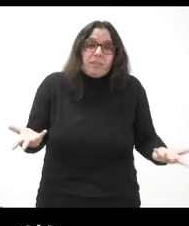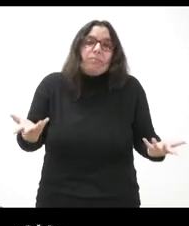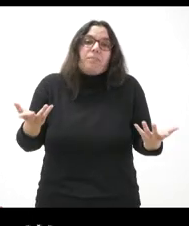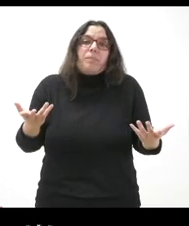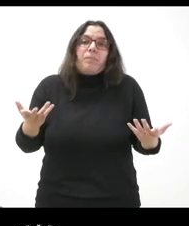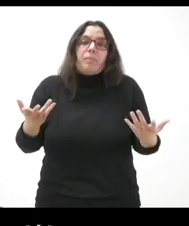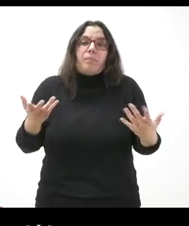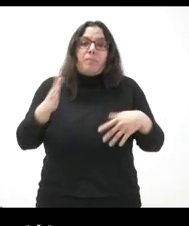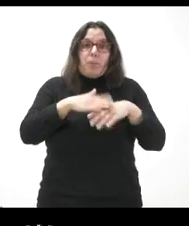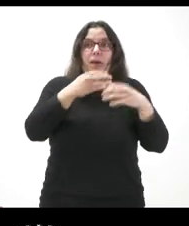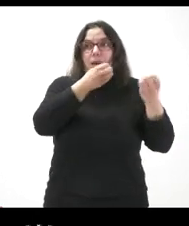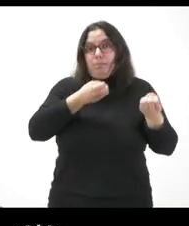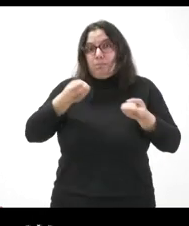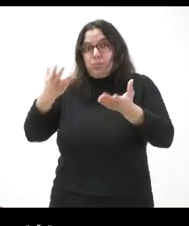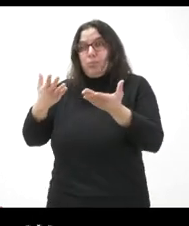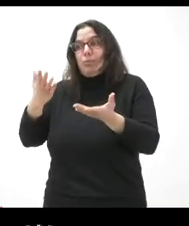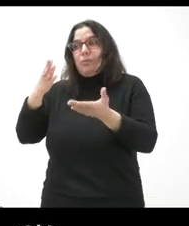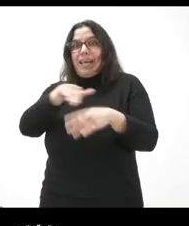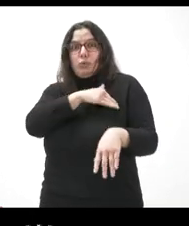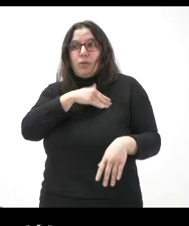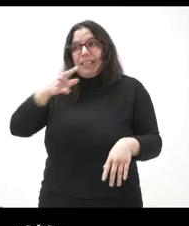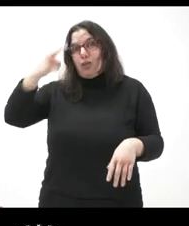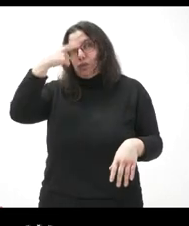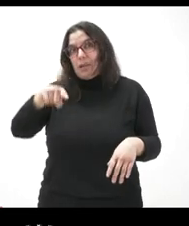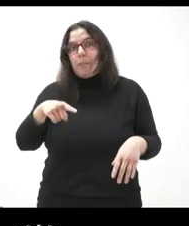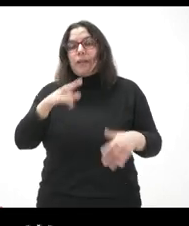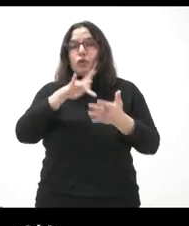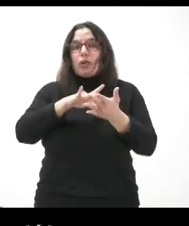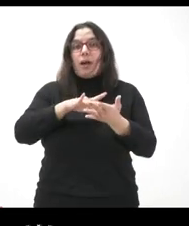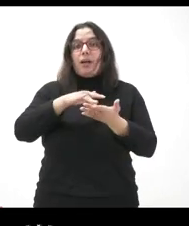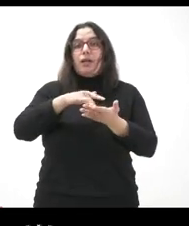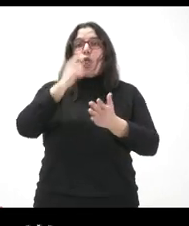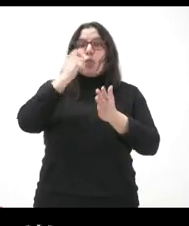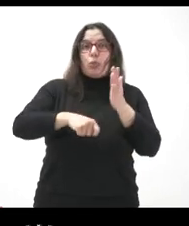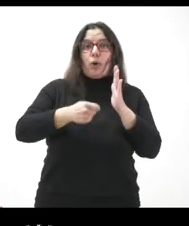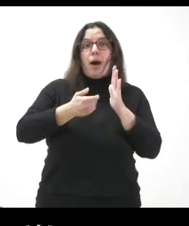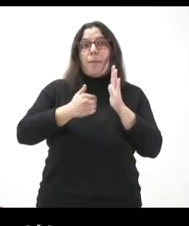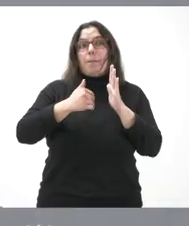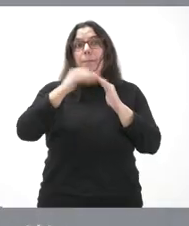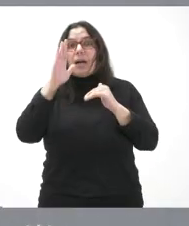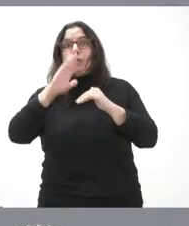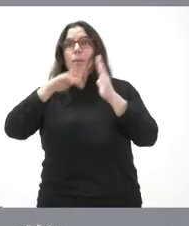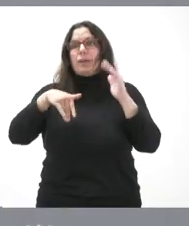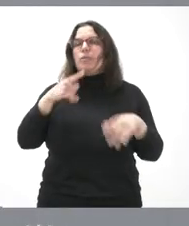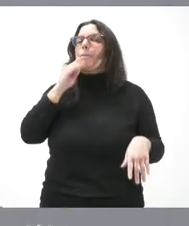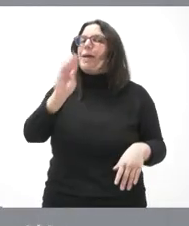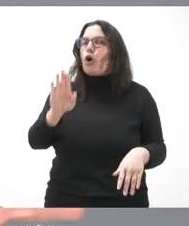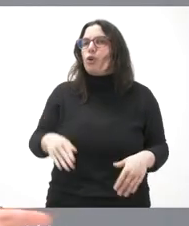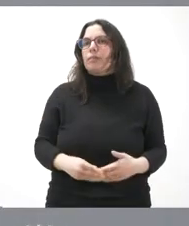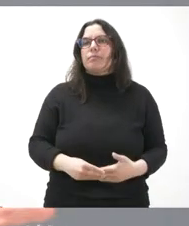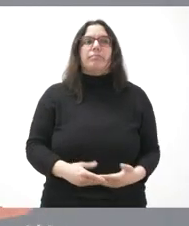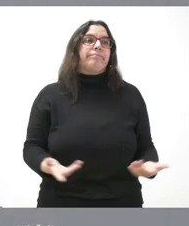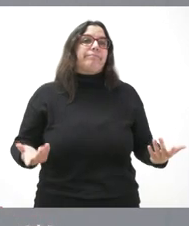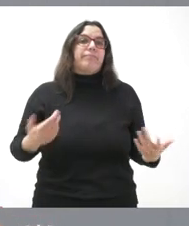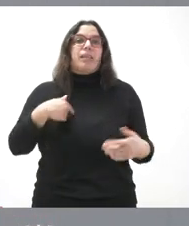trasladarle a los estudiantes, si va a ser más o menos exigente que lo que tienen ahora. Va a ser mejor. Y va a